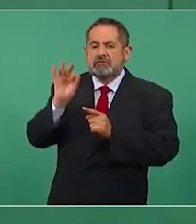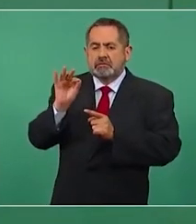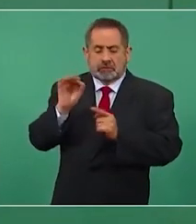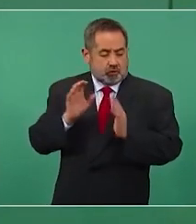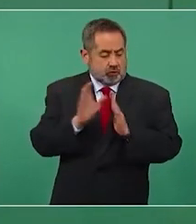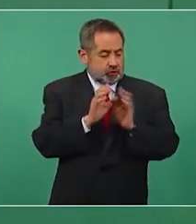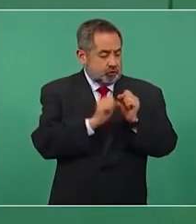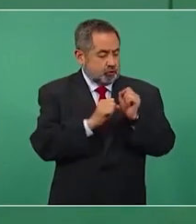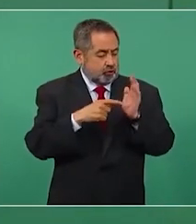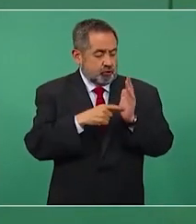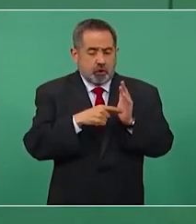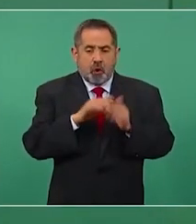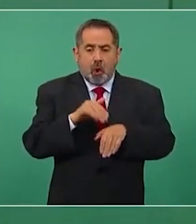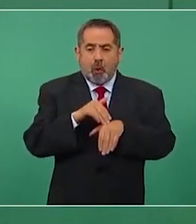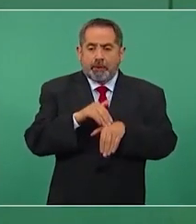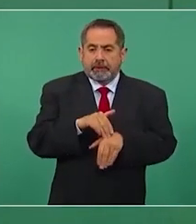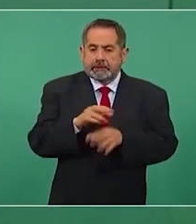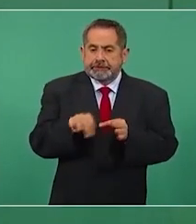Constitución.